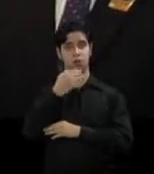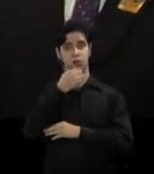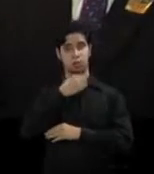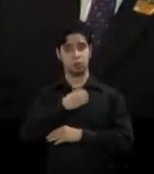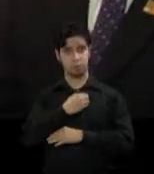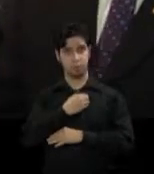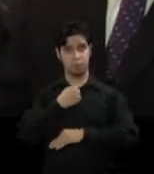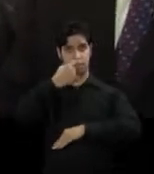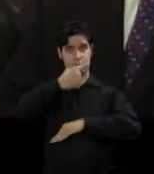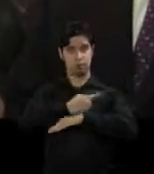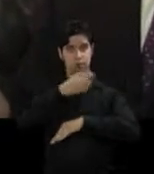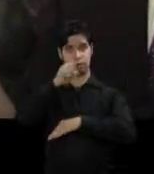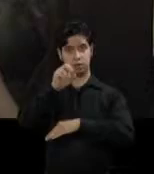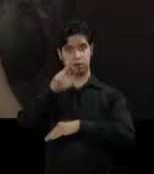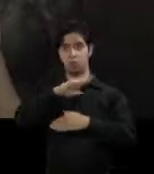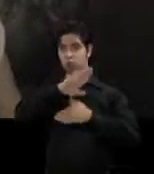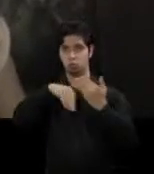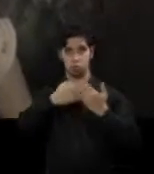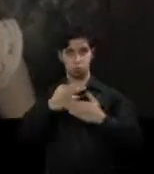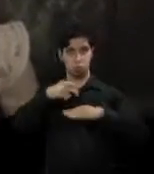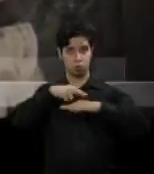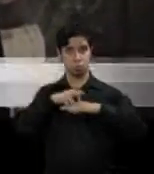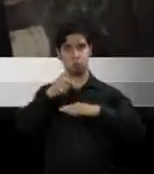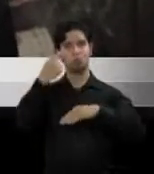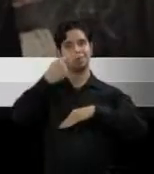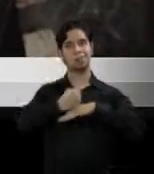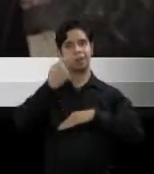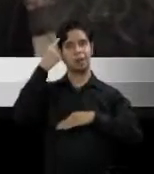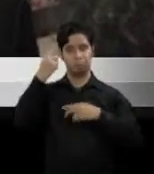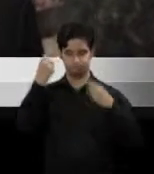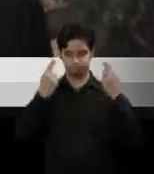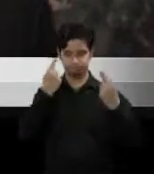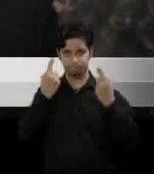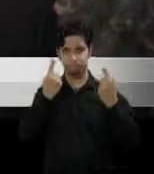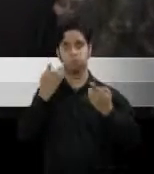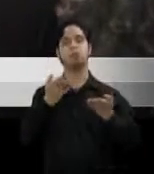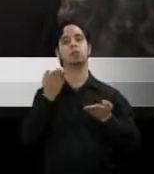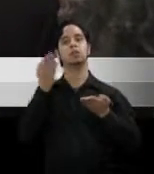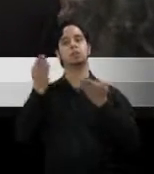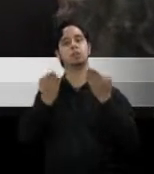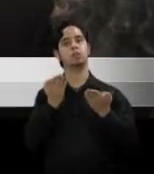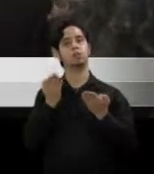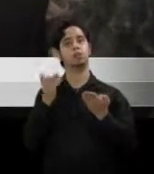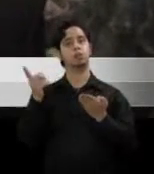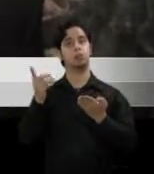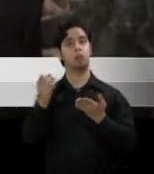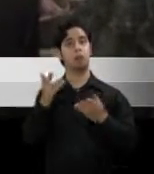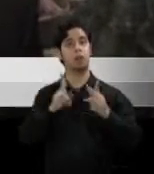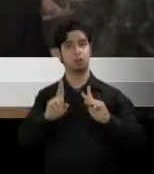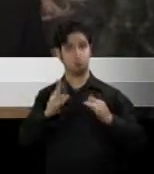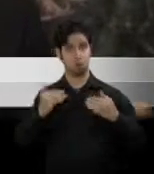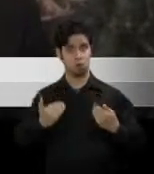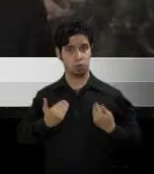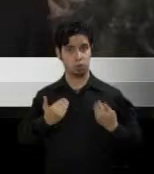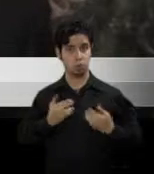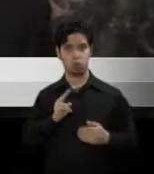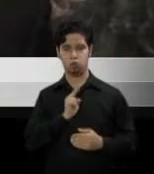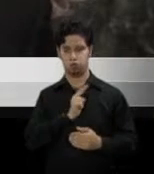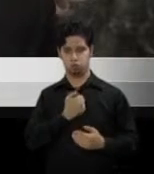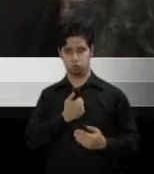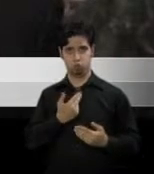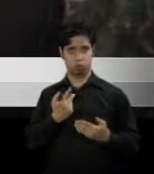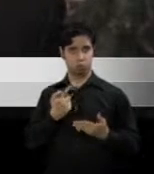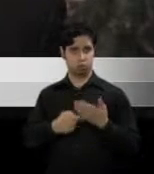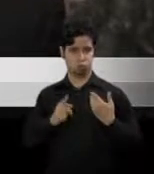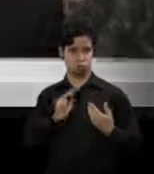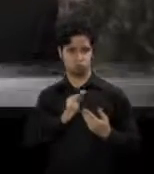CER en todo el país. Es un día para reflexionar sobre el servicio que se le da a estos jóvenes y también sobre lo que damos nosotros mismos a